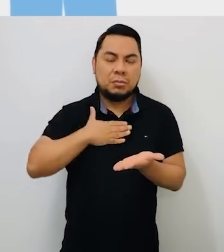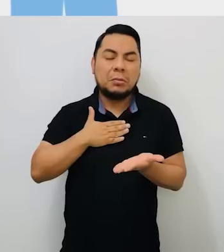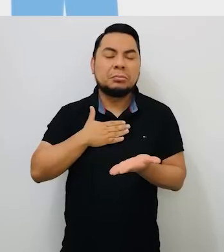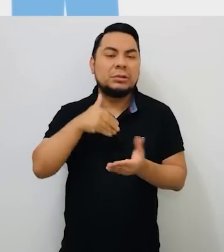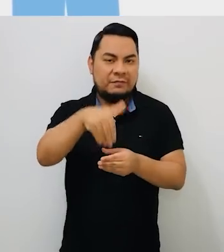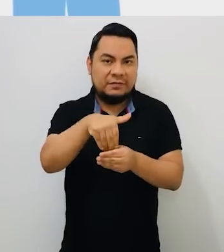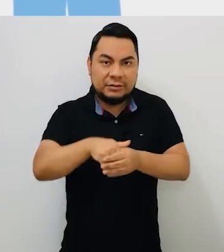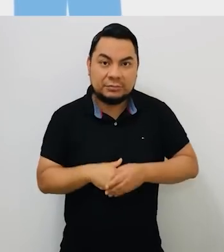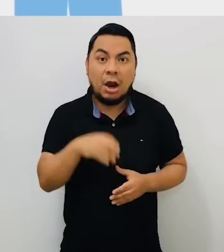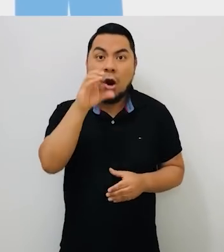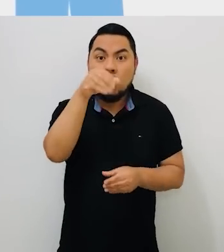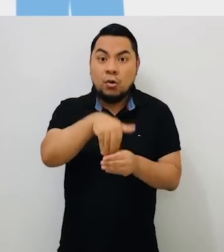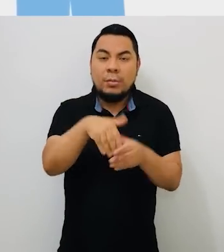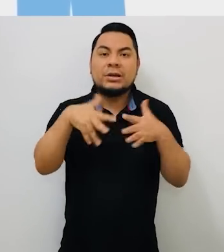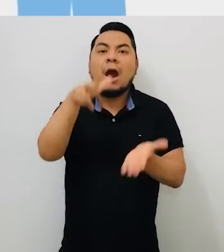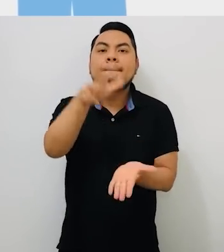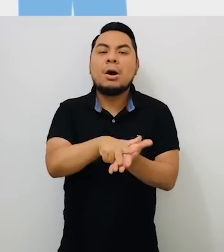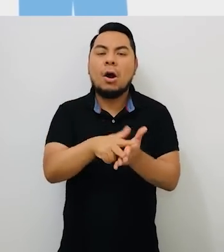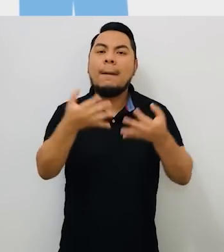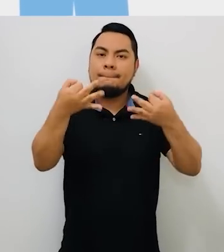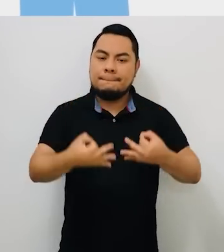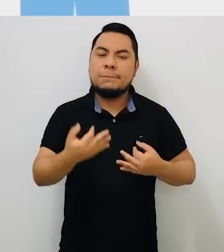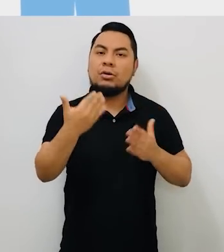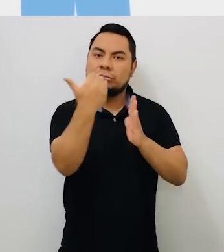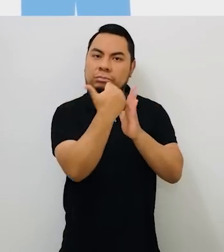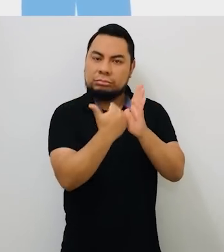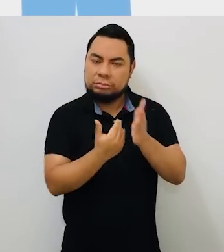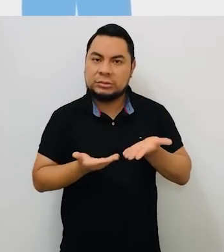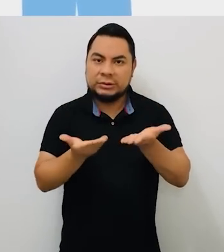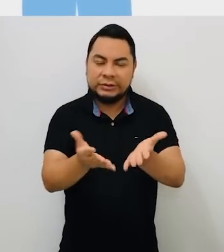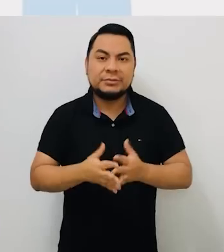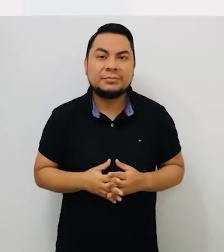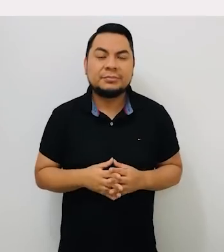sufragio. La OMP ha aprobado un protocolo para garantizarlo.